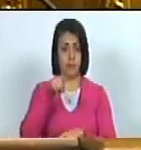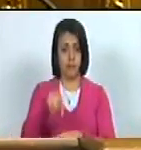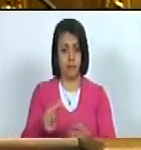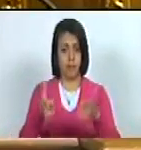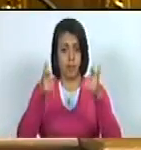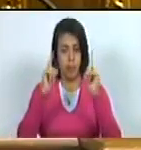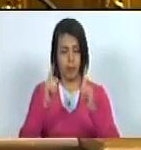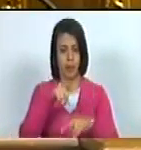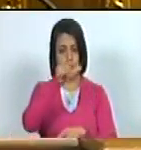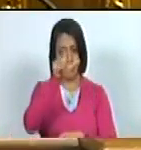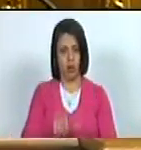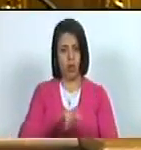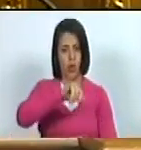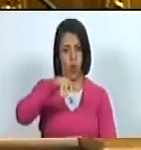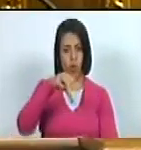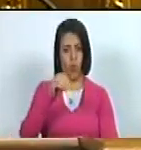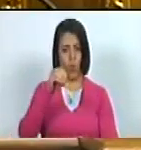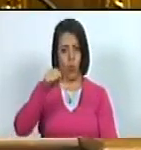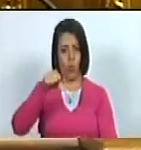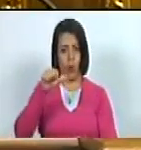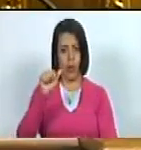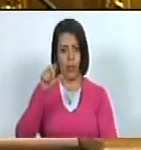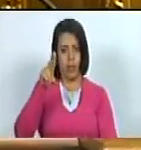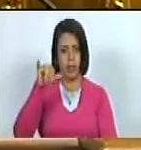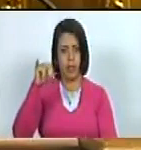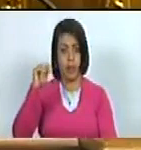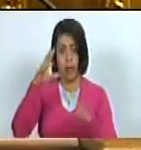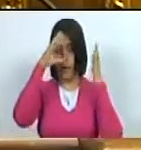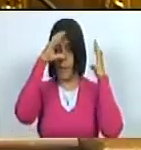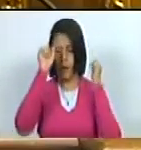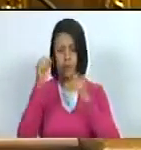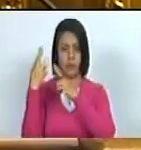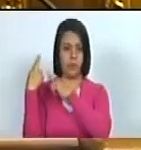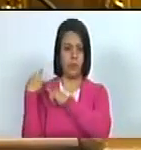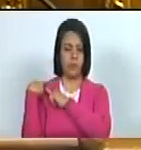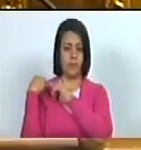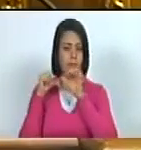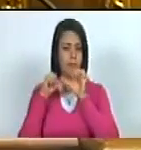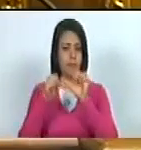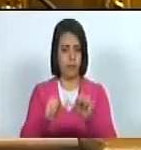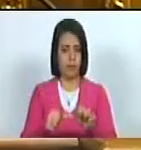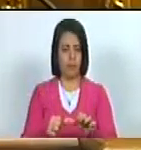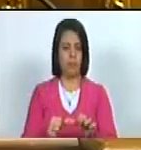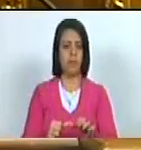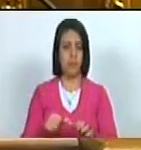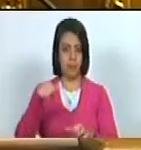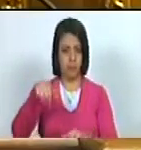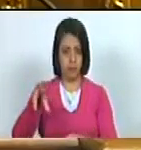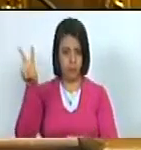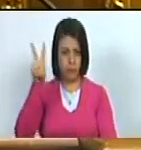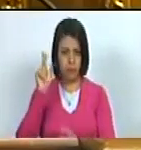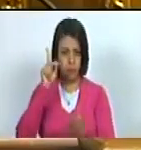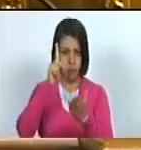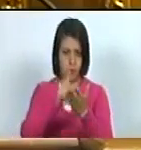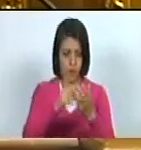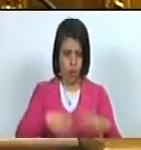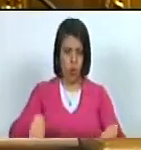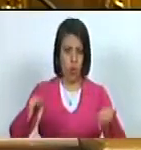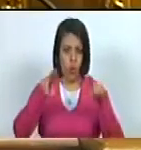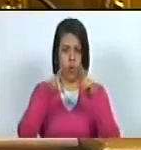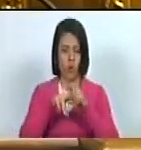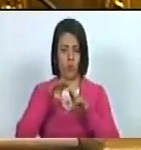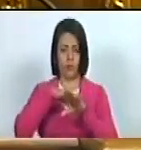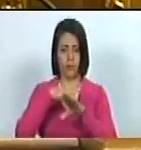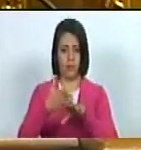cual autoriza el ciudadano Joaquín Pérez allí estarán embajador representante permanente alterno de Venezuela ante las Naciones Unidas